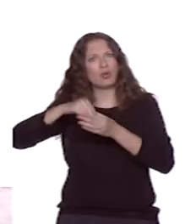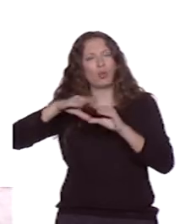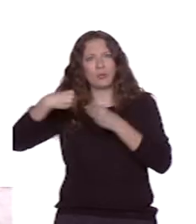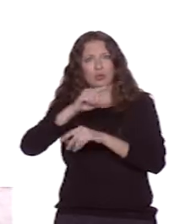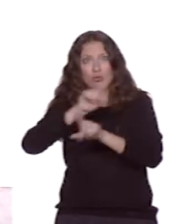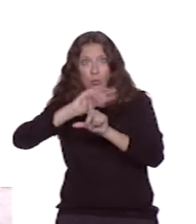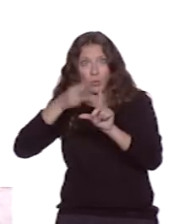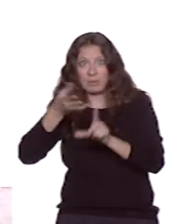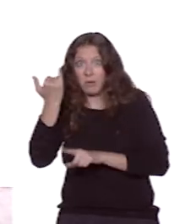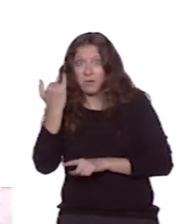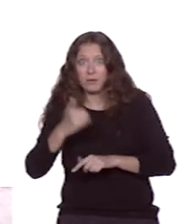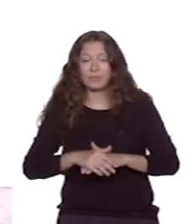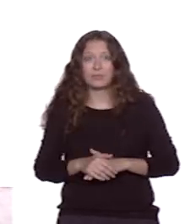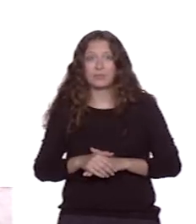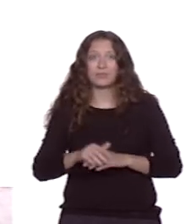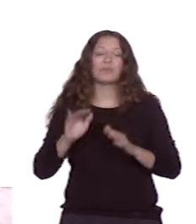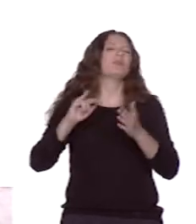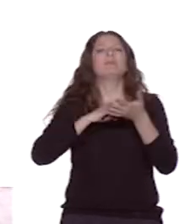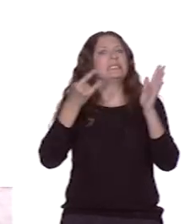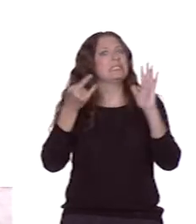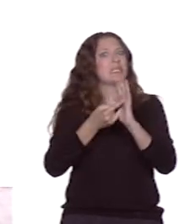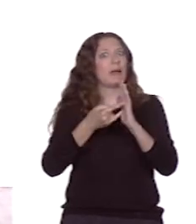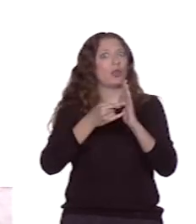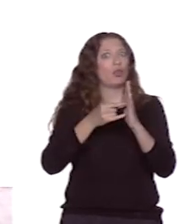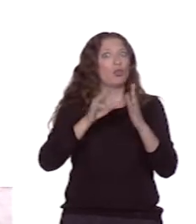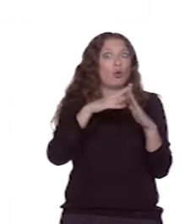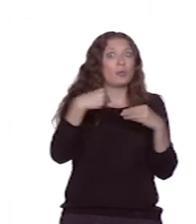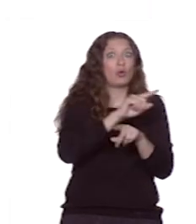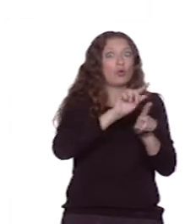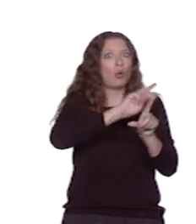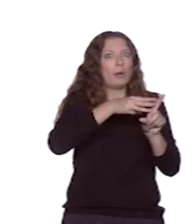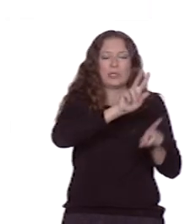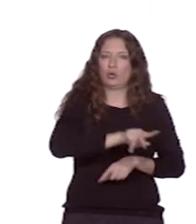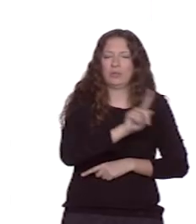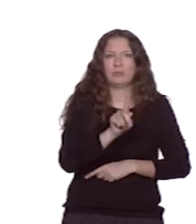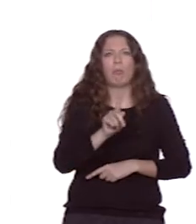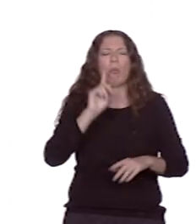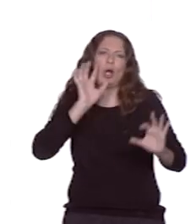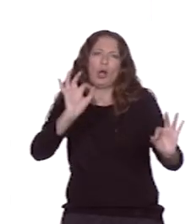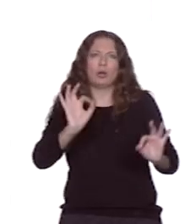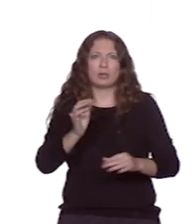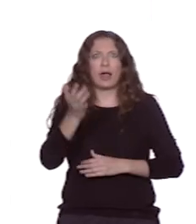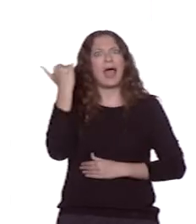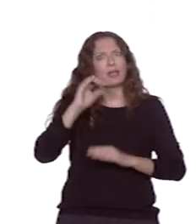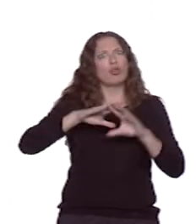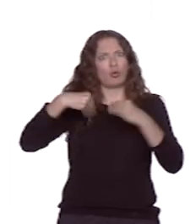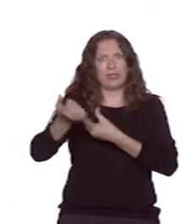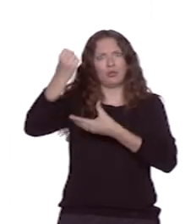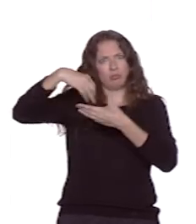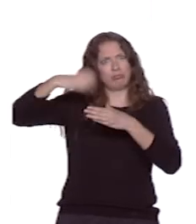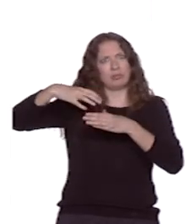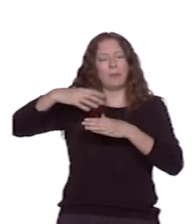El sistema no es un documento no web, pero sí, por supuesto, que tiene documentos no web, tales como